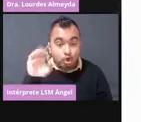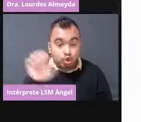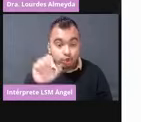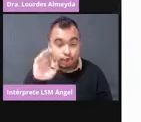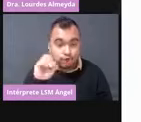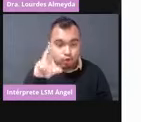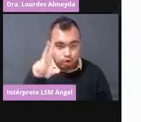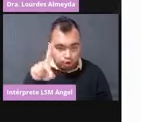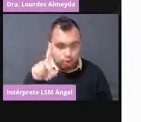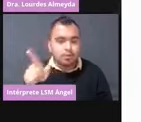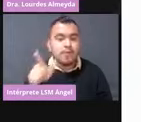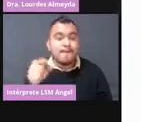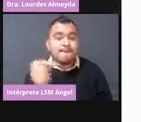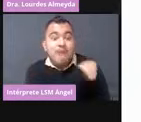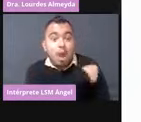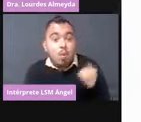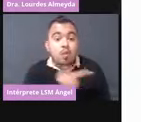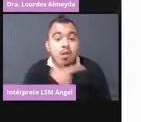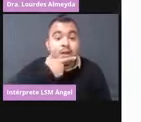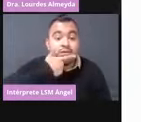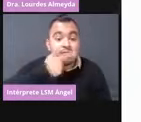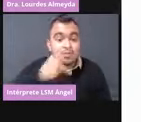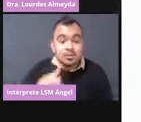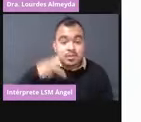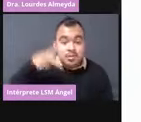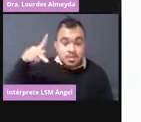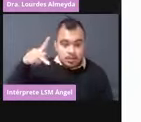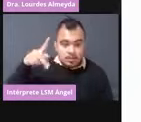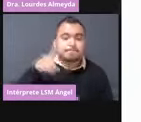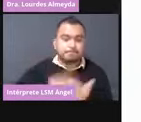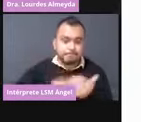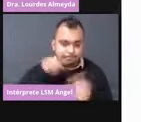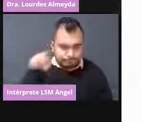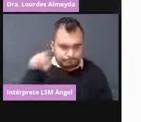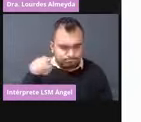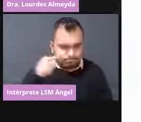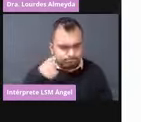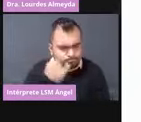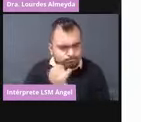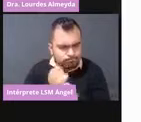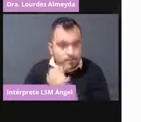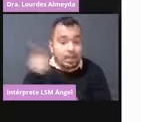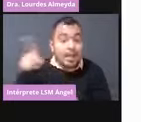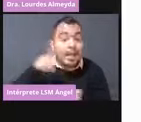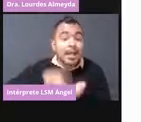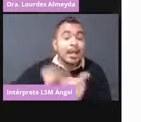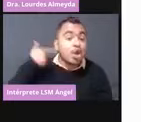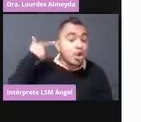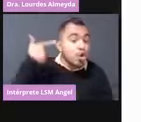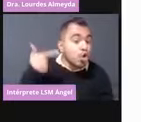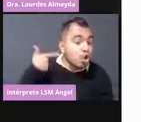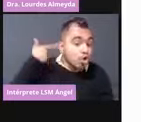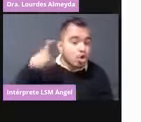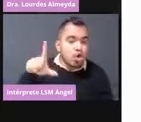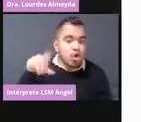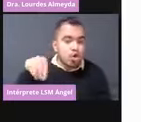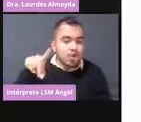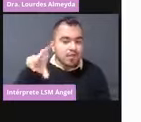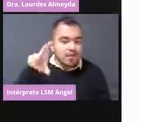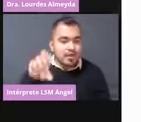Trabajó con la parte en Londres. La vacuna es